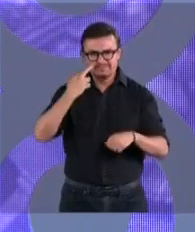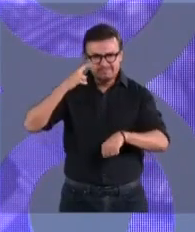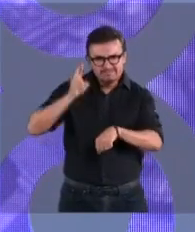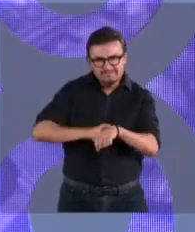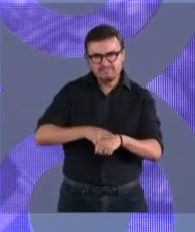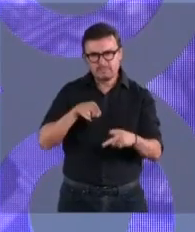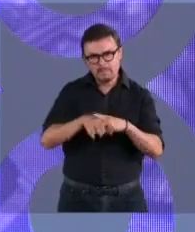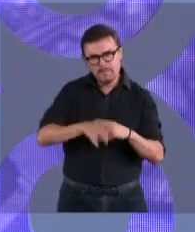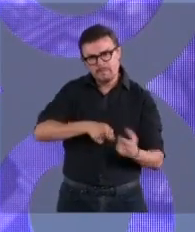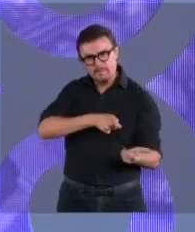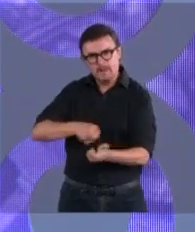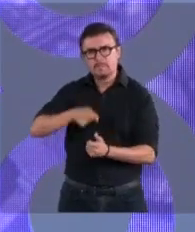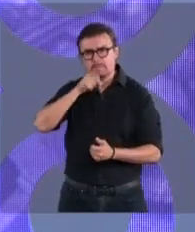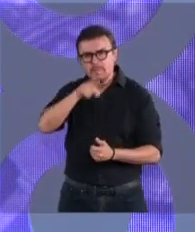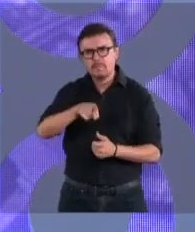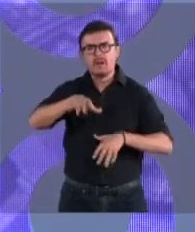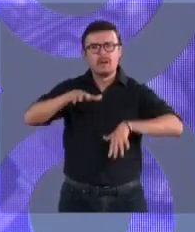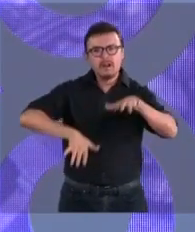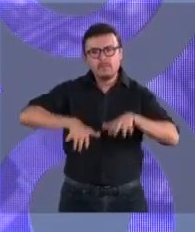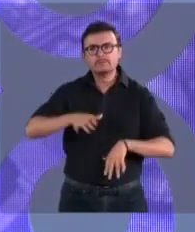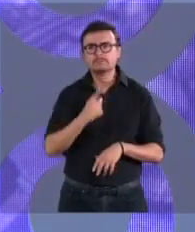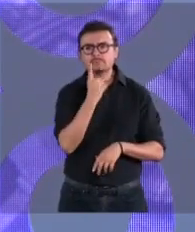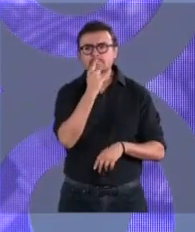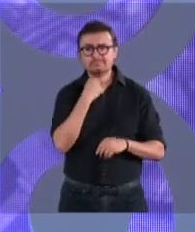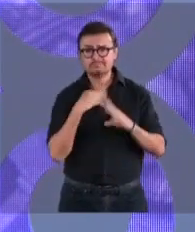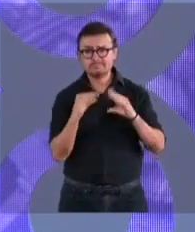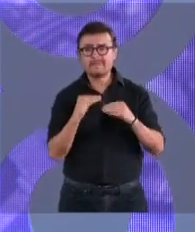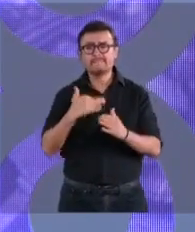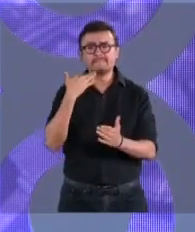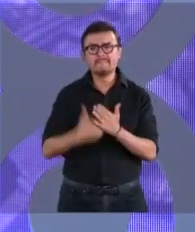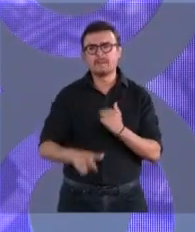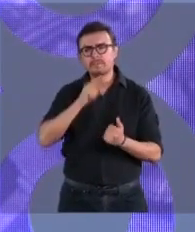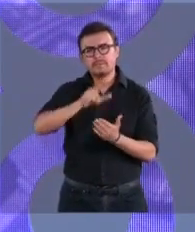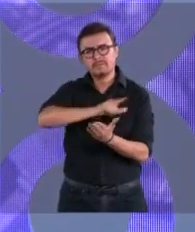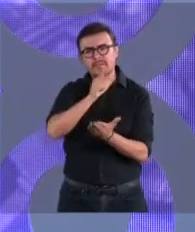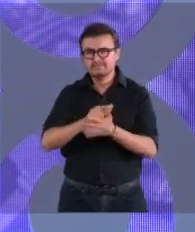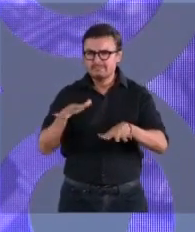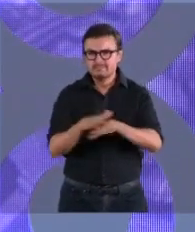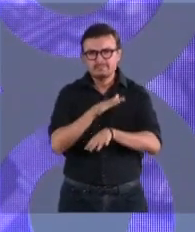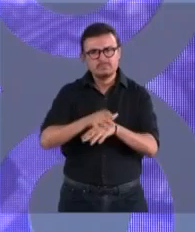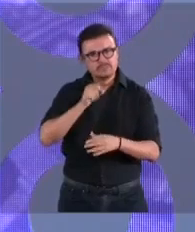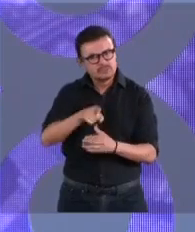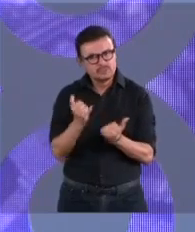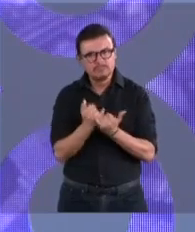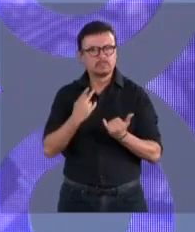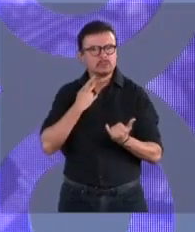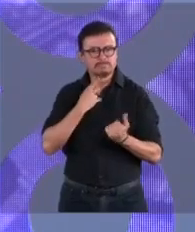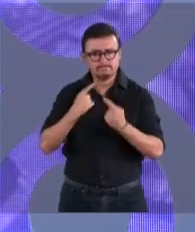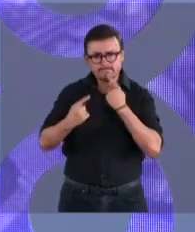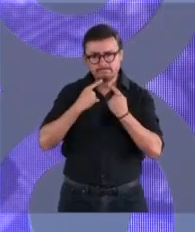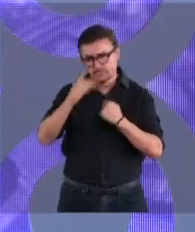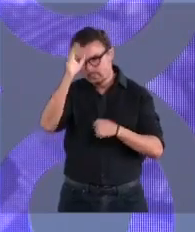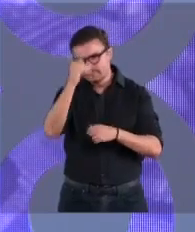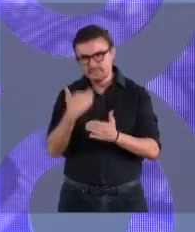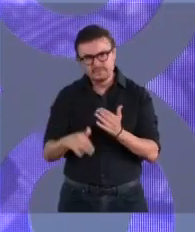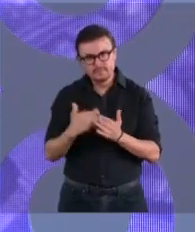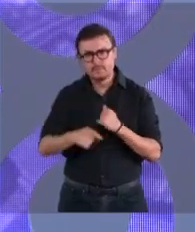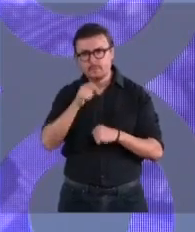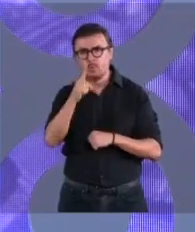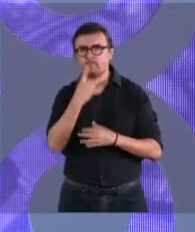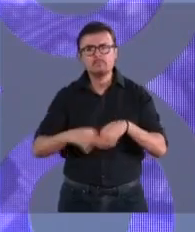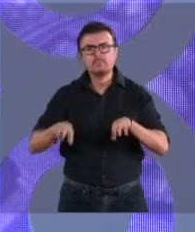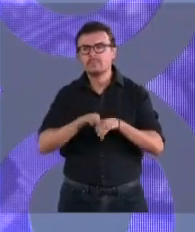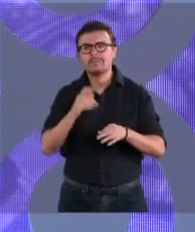lado está la capacitación de las policías, la legislación, los acuerdos políticos y por último y más importante, la